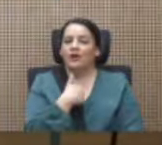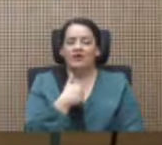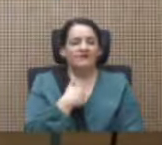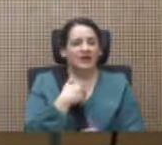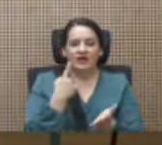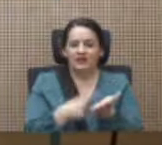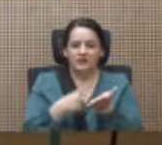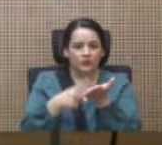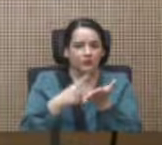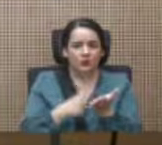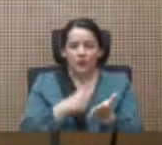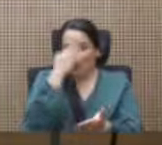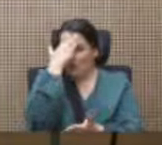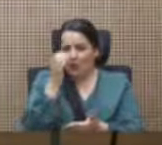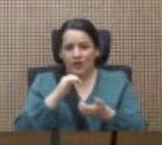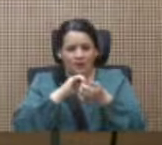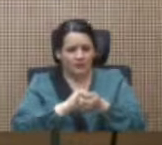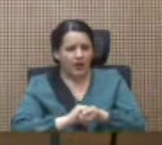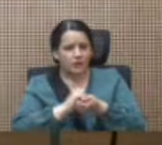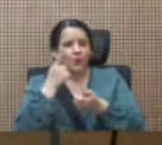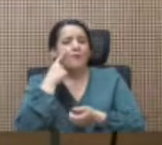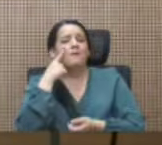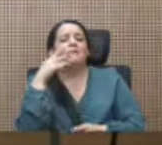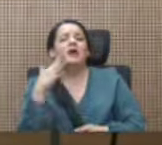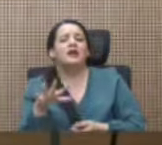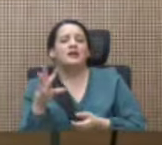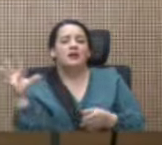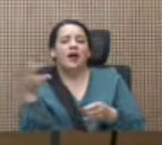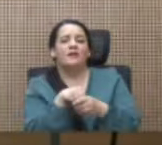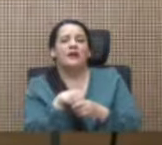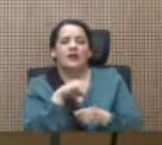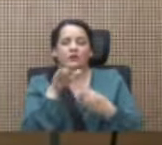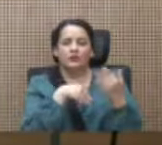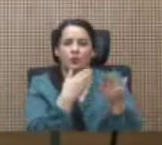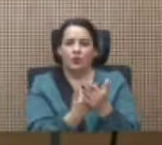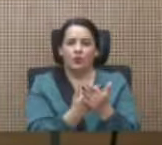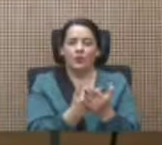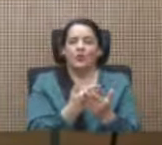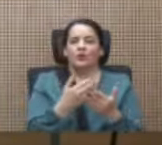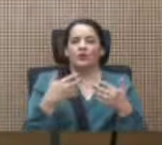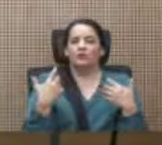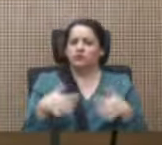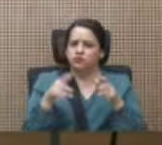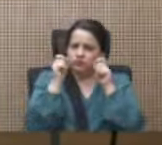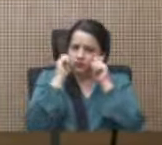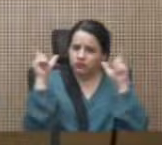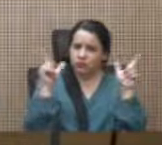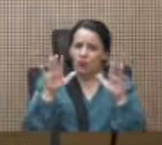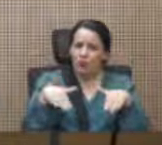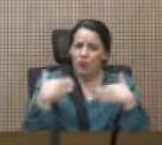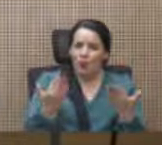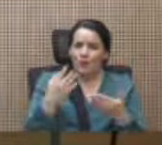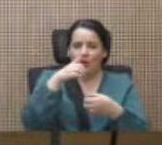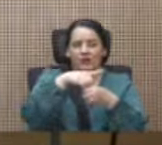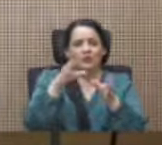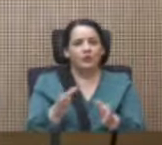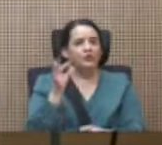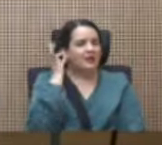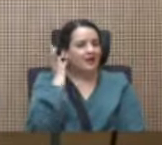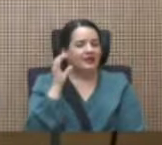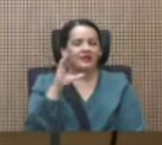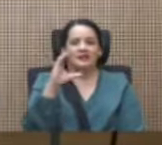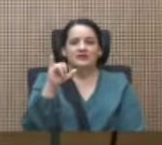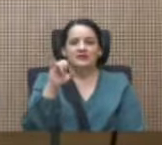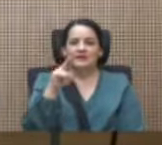discutirlo. ¿Por qué? Porque el pacto parece que abarca todo. Es increíble cómo la diputada Cisneros, que